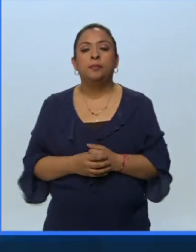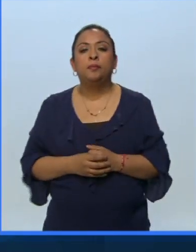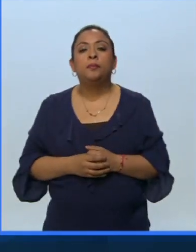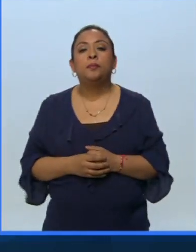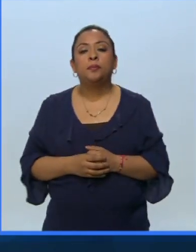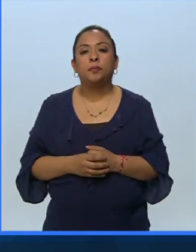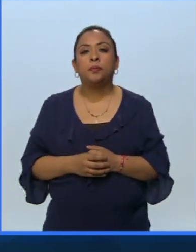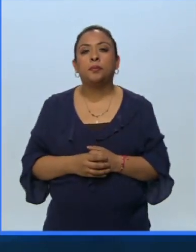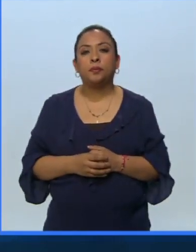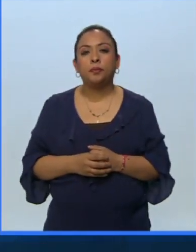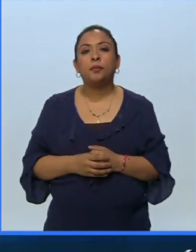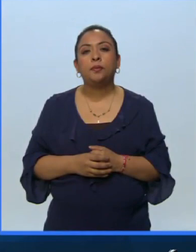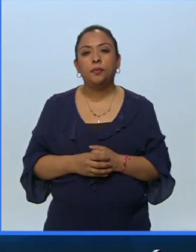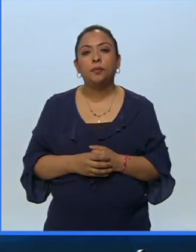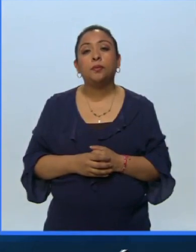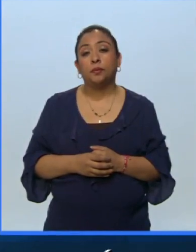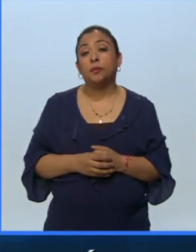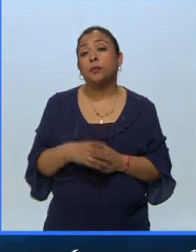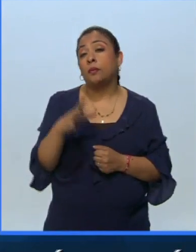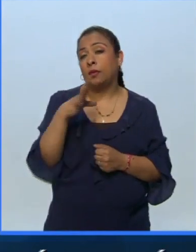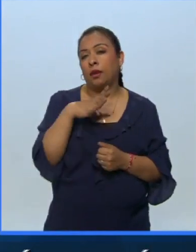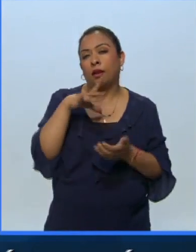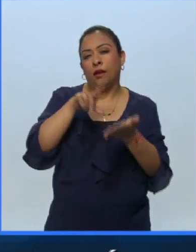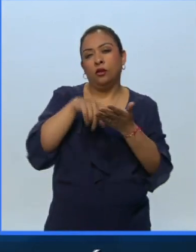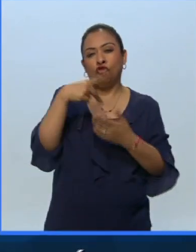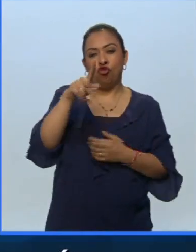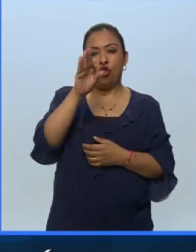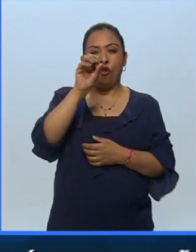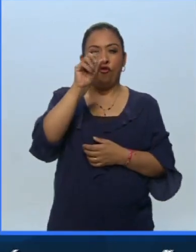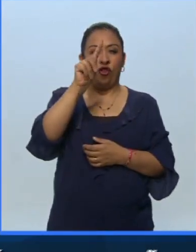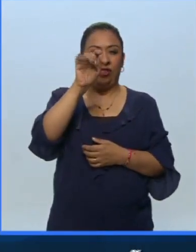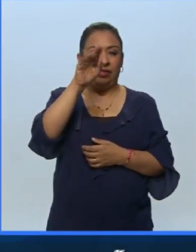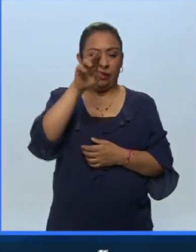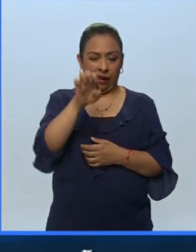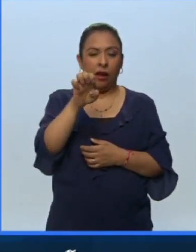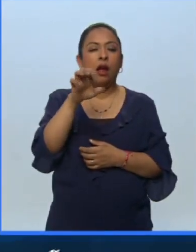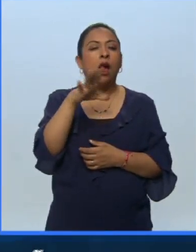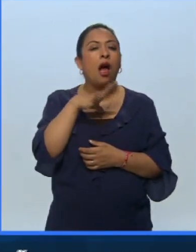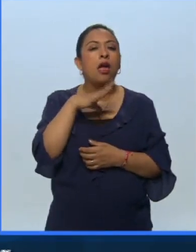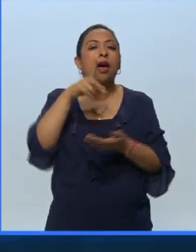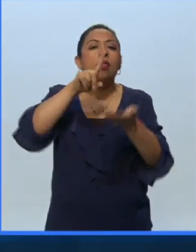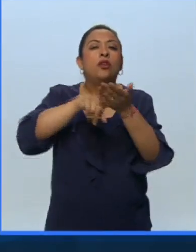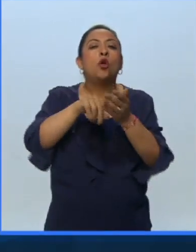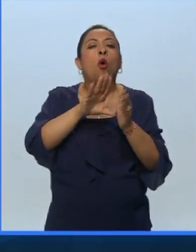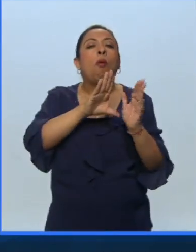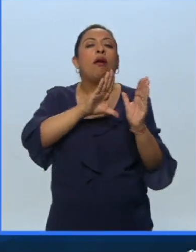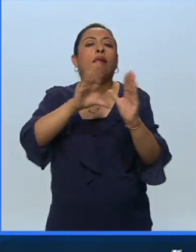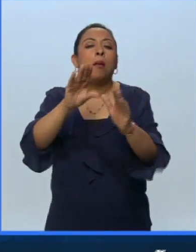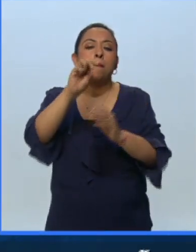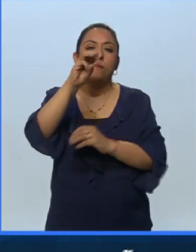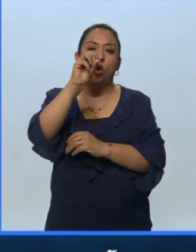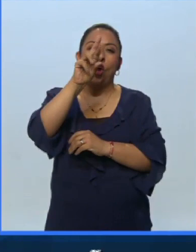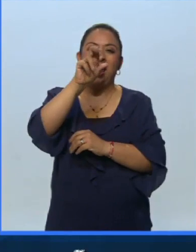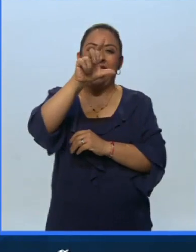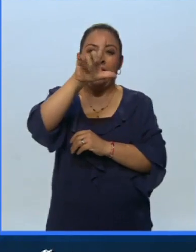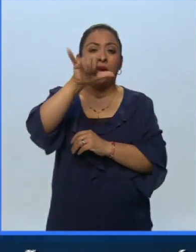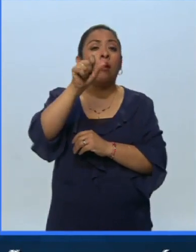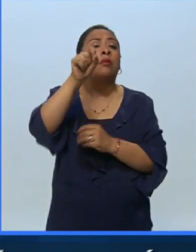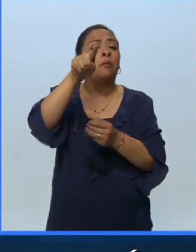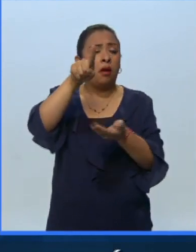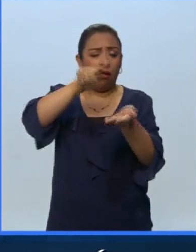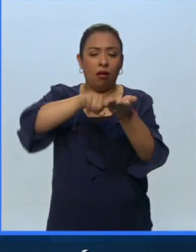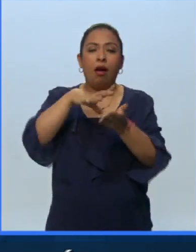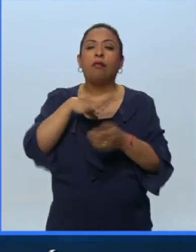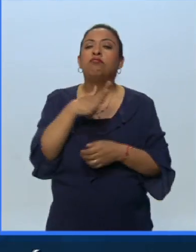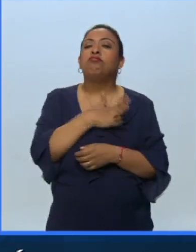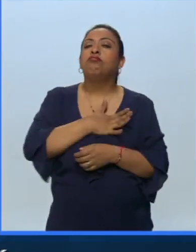Lo que serán, es hay una ley de de la fontaña, hay una moral, pero también hay un gran placer. Y ese